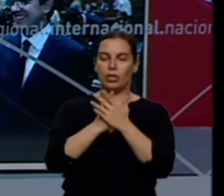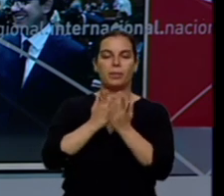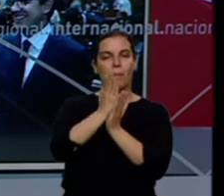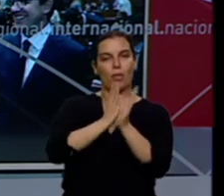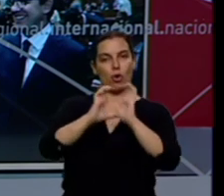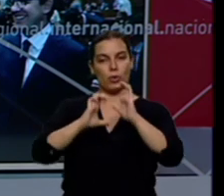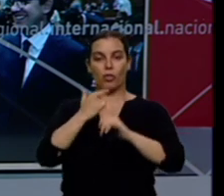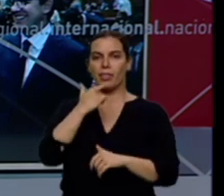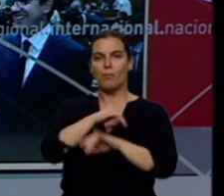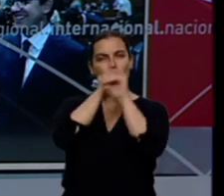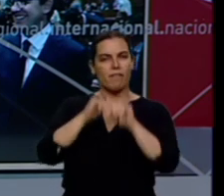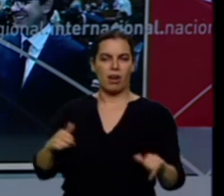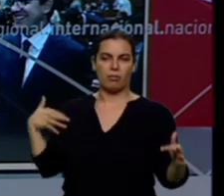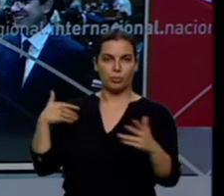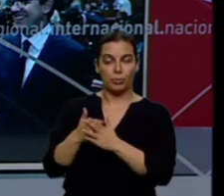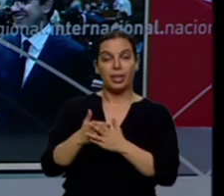Castilla y León está por llegar.